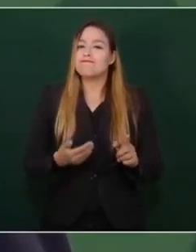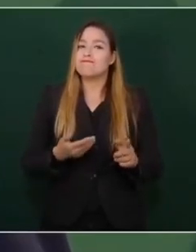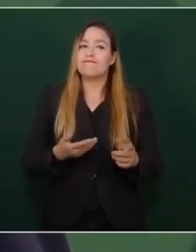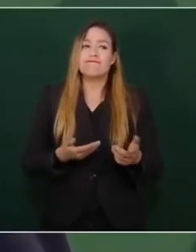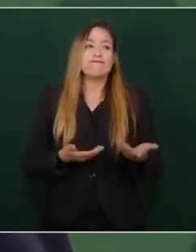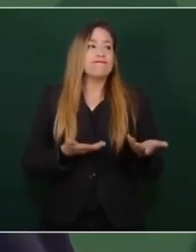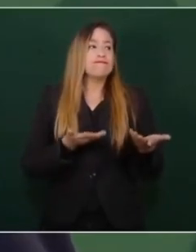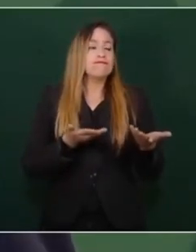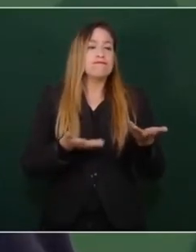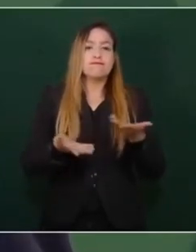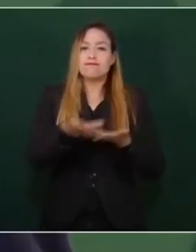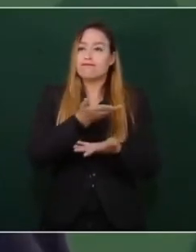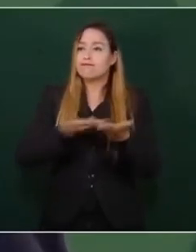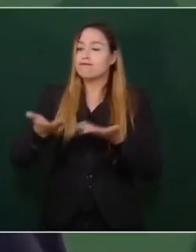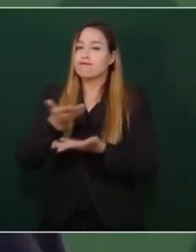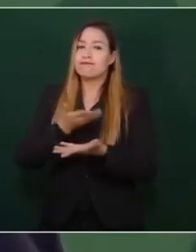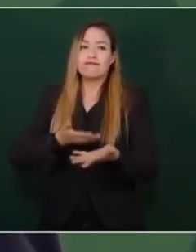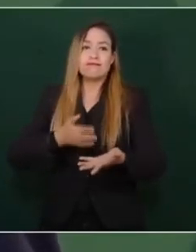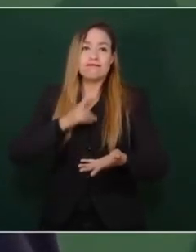sin duda,